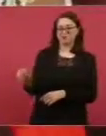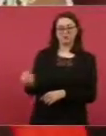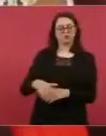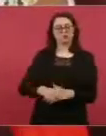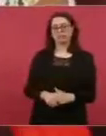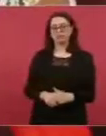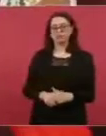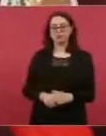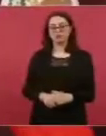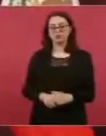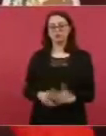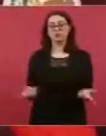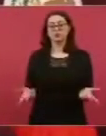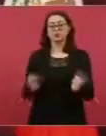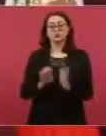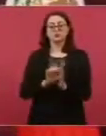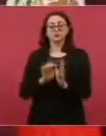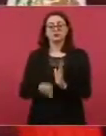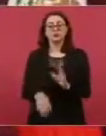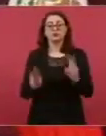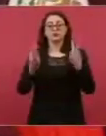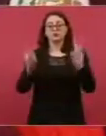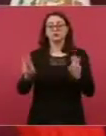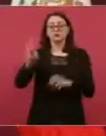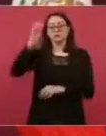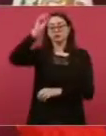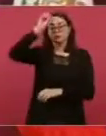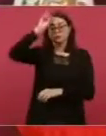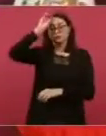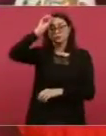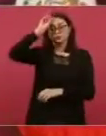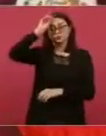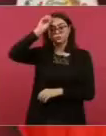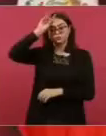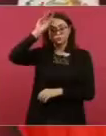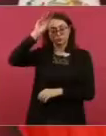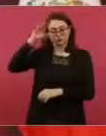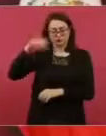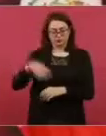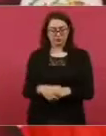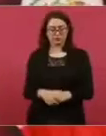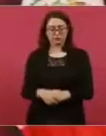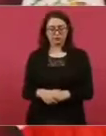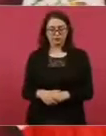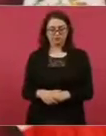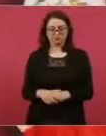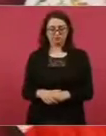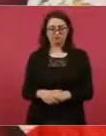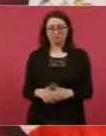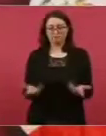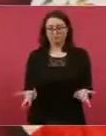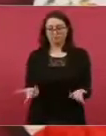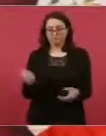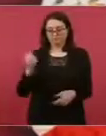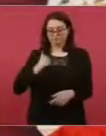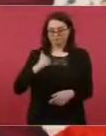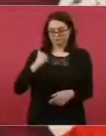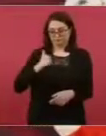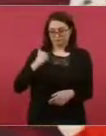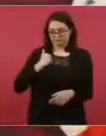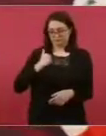lo de las minas canadienses, ¿qué les pedimos?